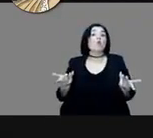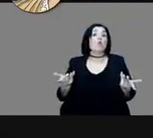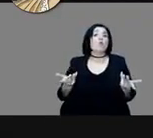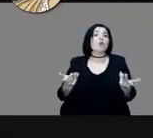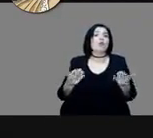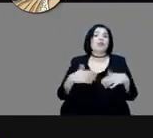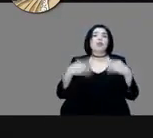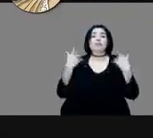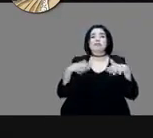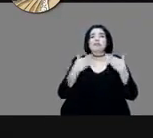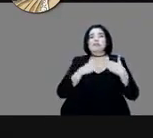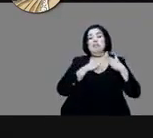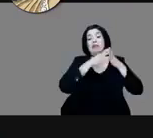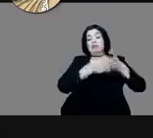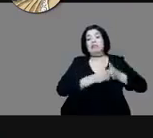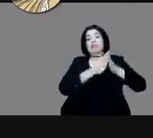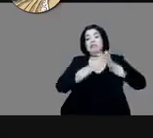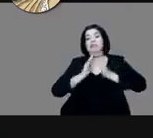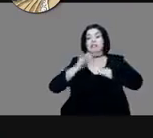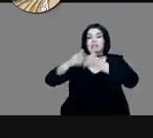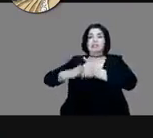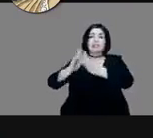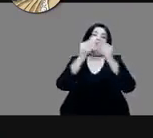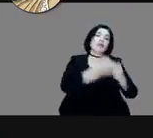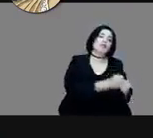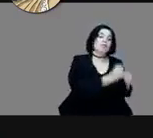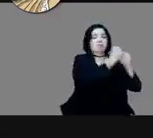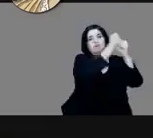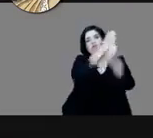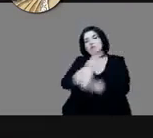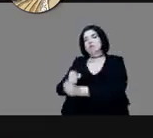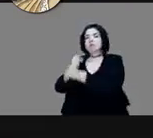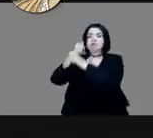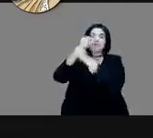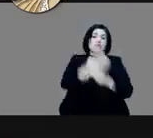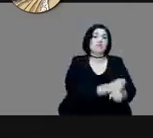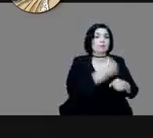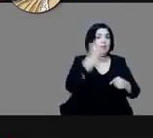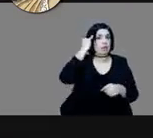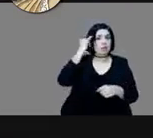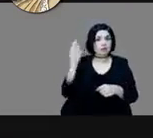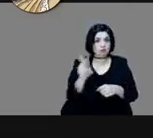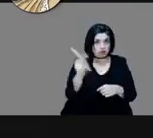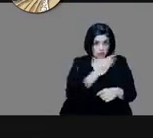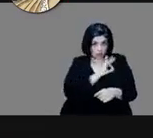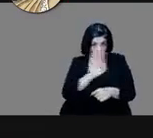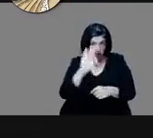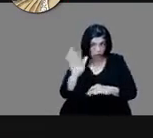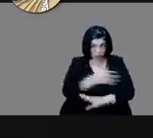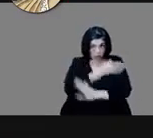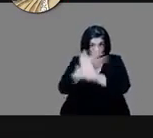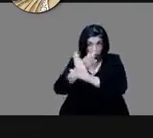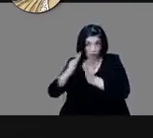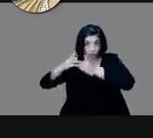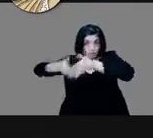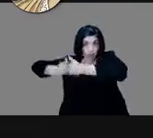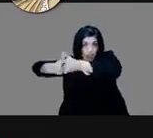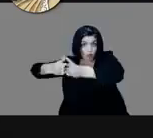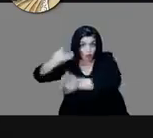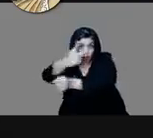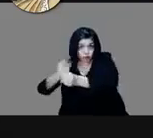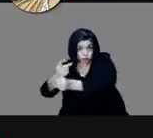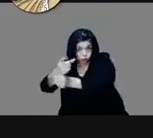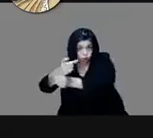indígenas, pues, no eran suficientes para poder combatir contra barcos que además tenían cañones